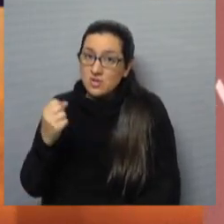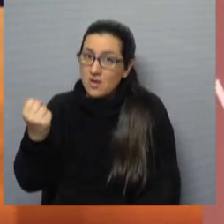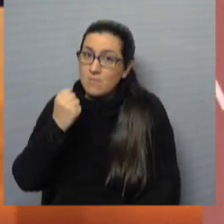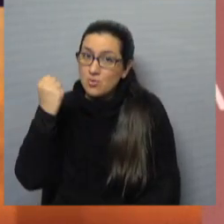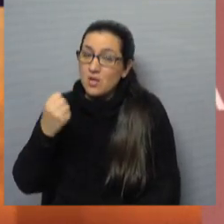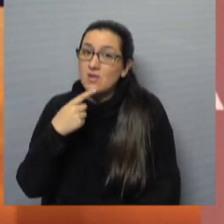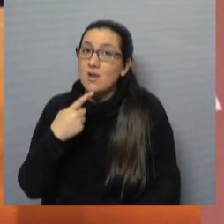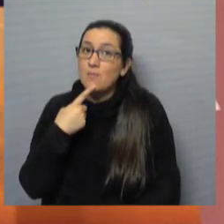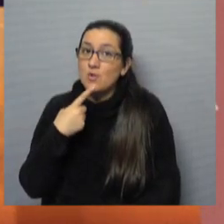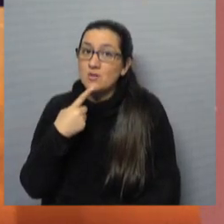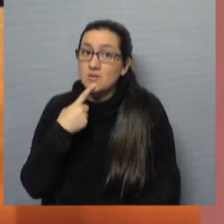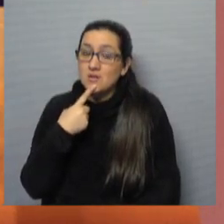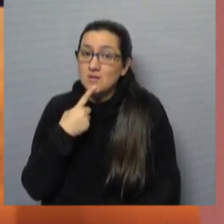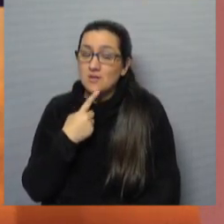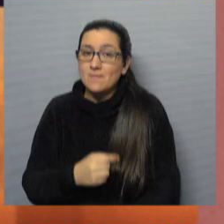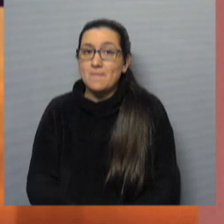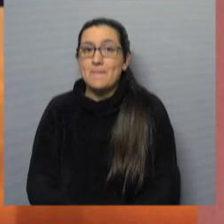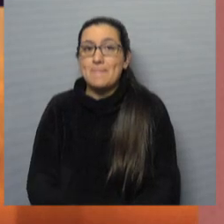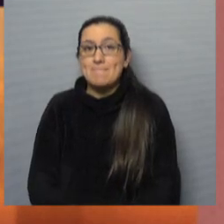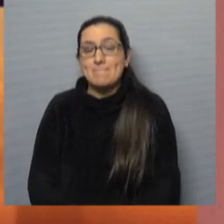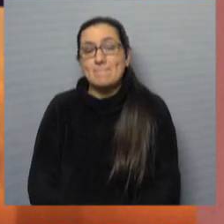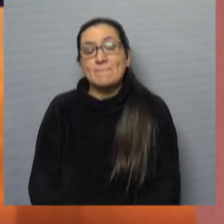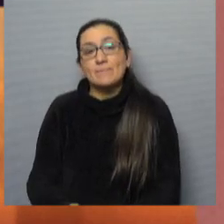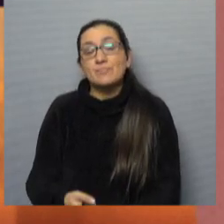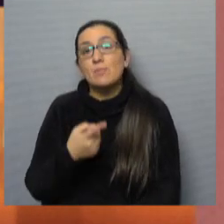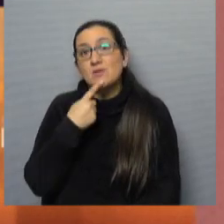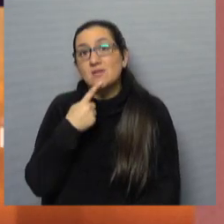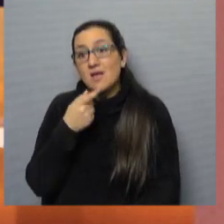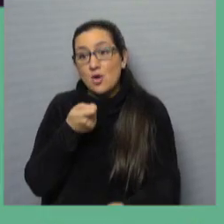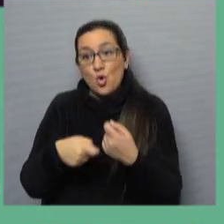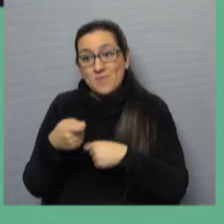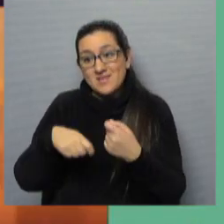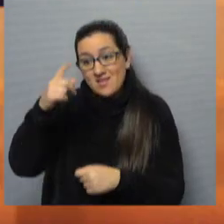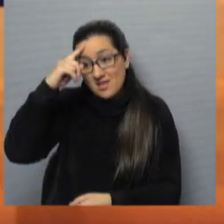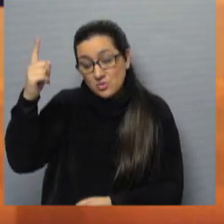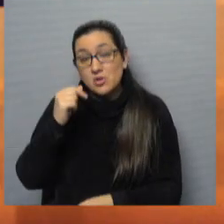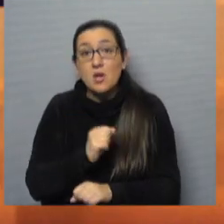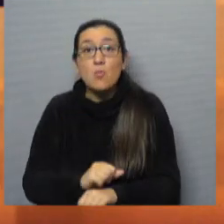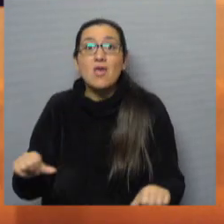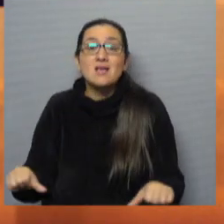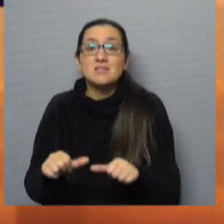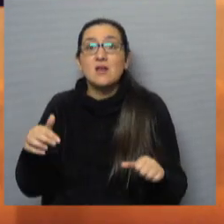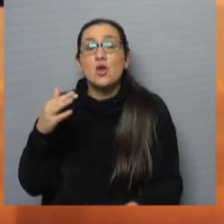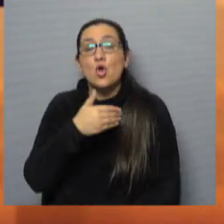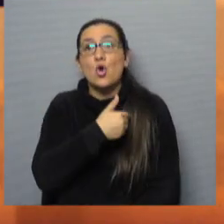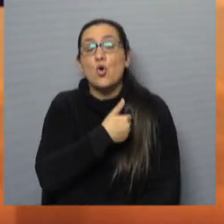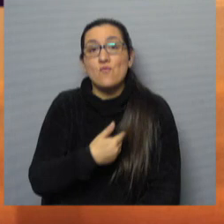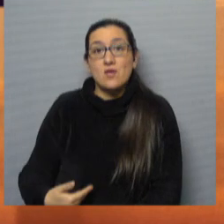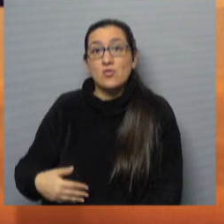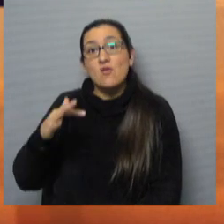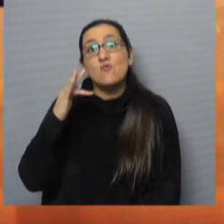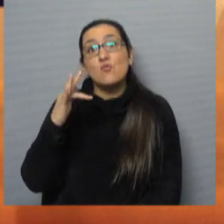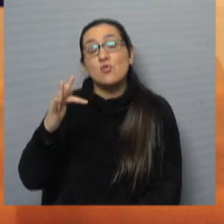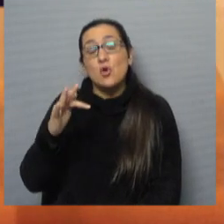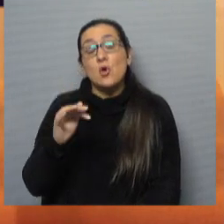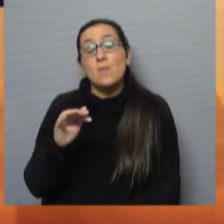políticas a nivel comercial e internacional que pueda llevar adelante el gobierno del futuro presidente que según las encuestas